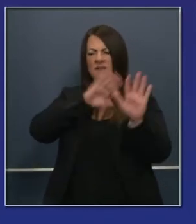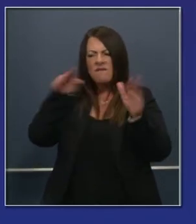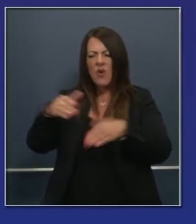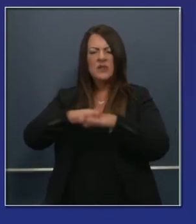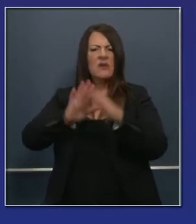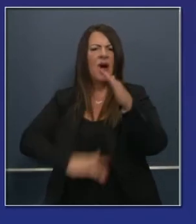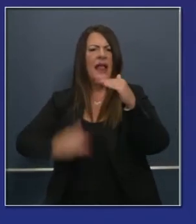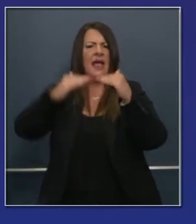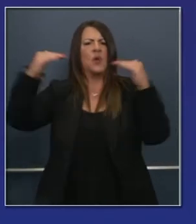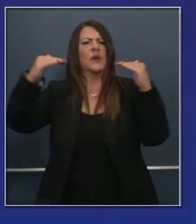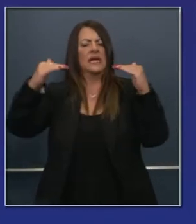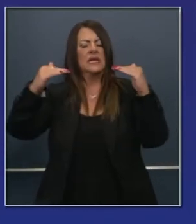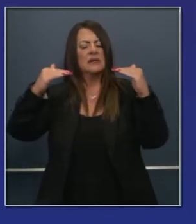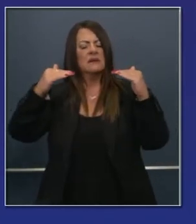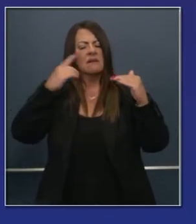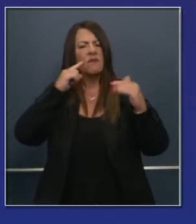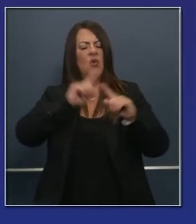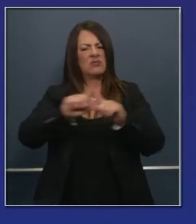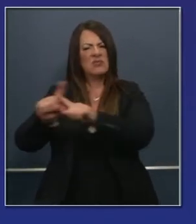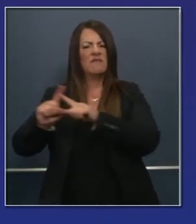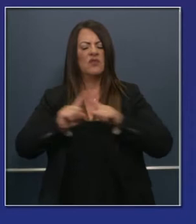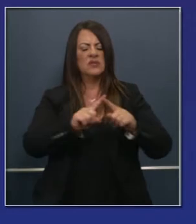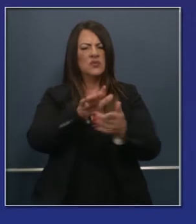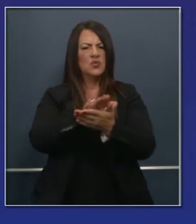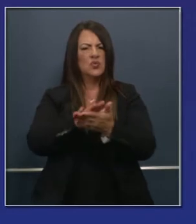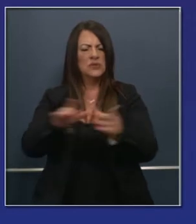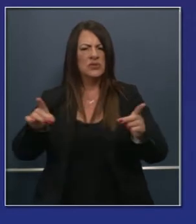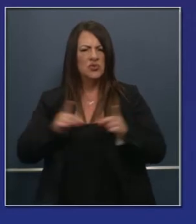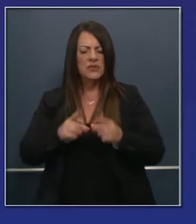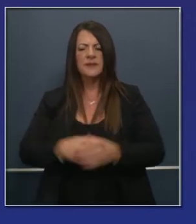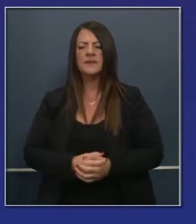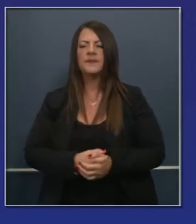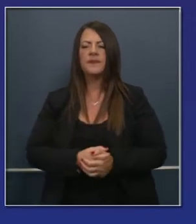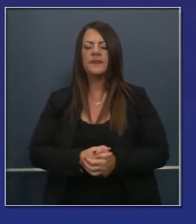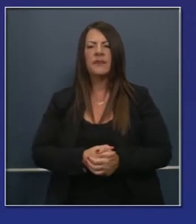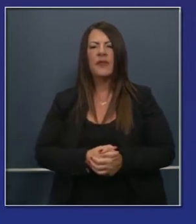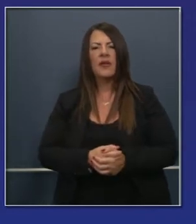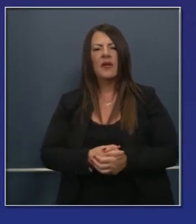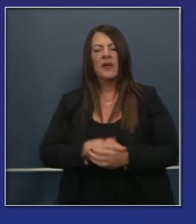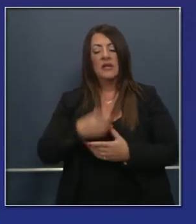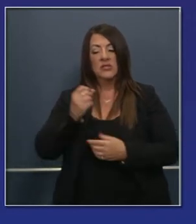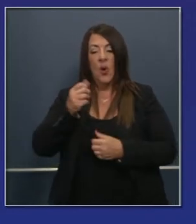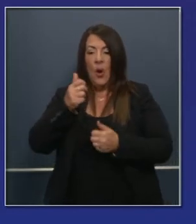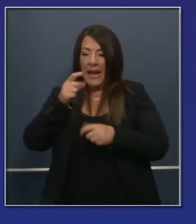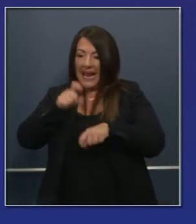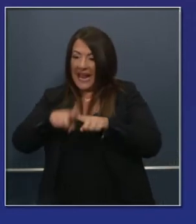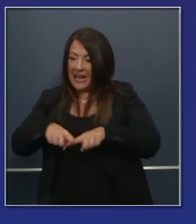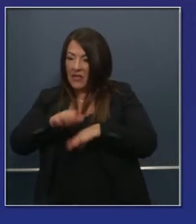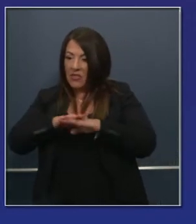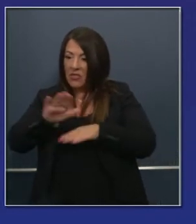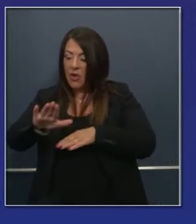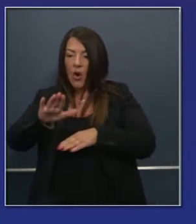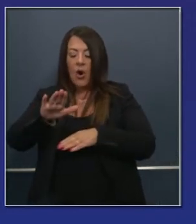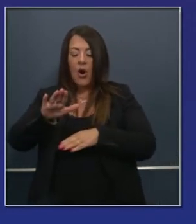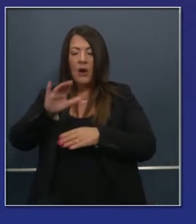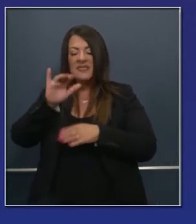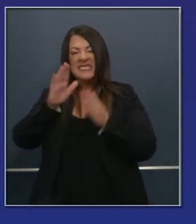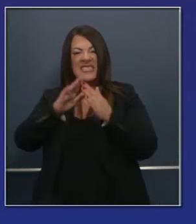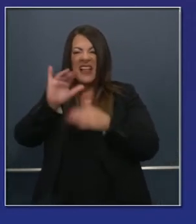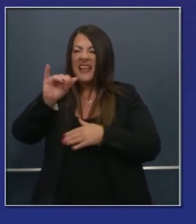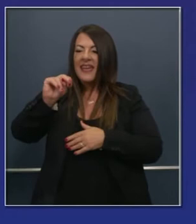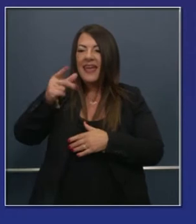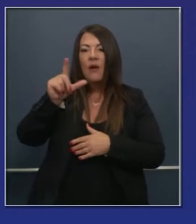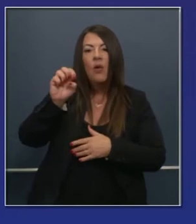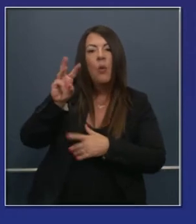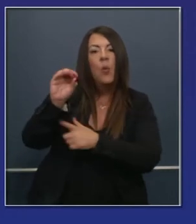muchas veces que públicamente y privadamente, Brentwood no es lo mismo que Inglewood. Y como consecuencia, sus necesidades en Inglewood son